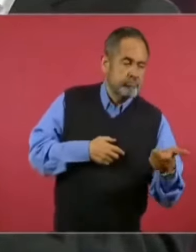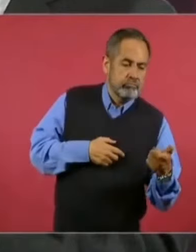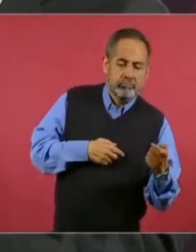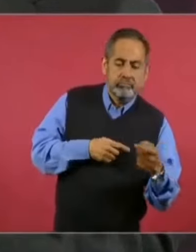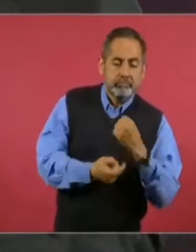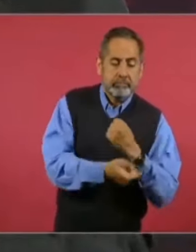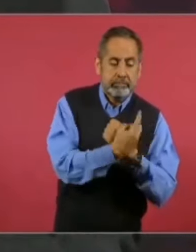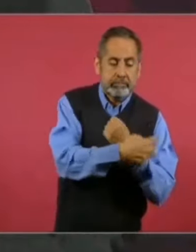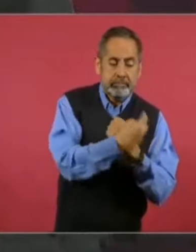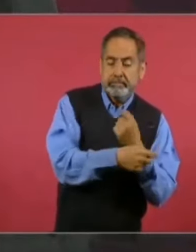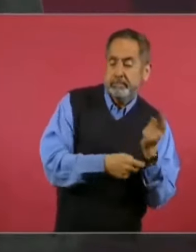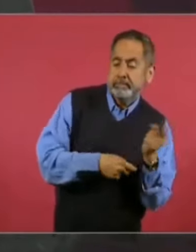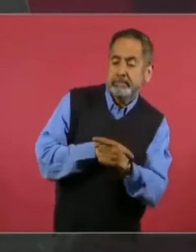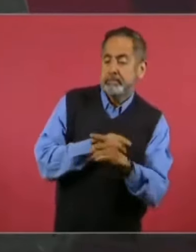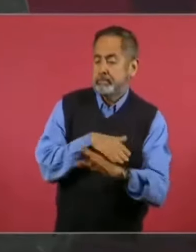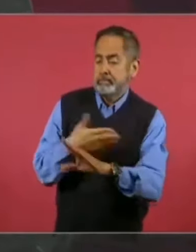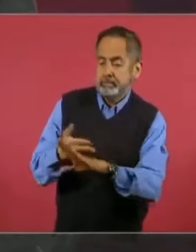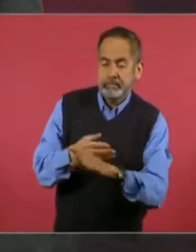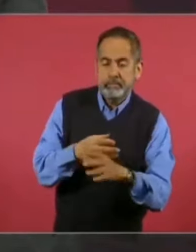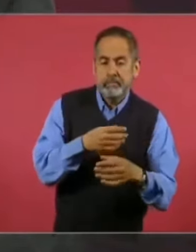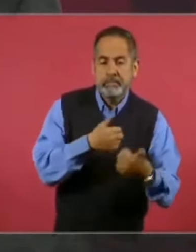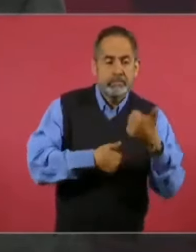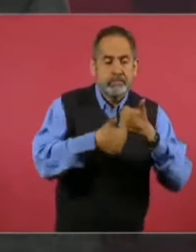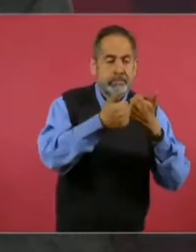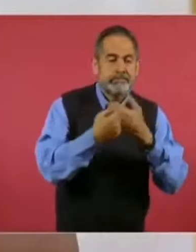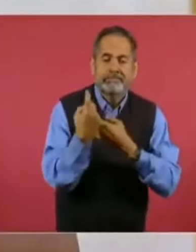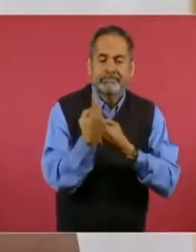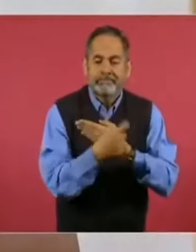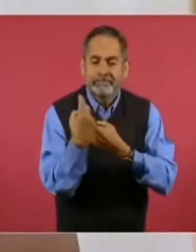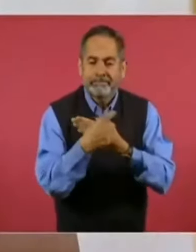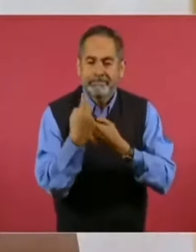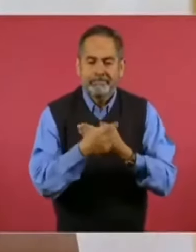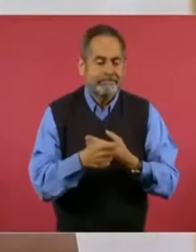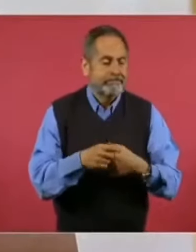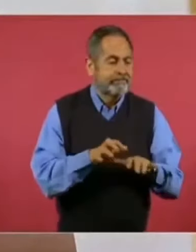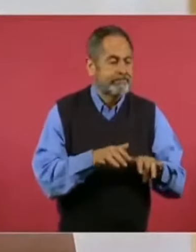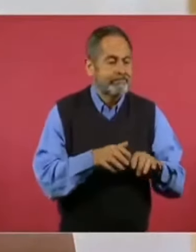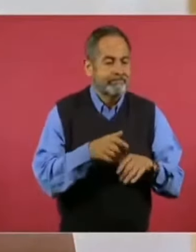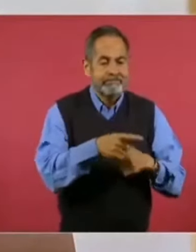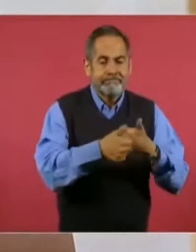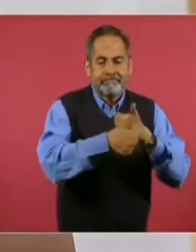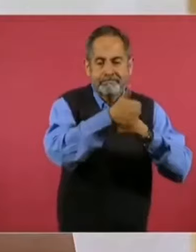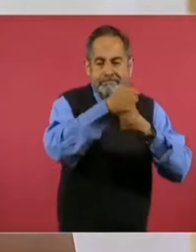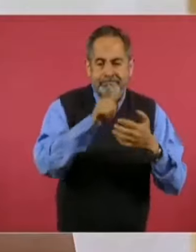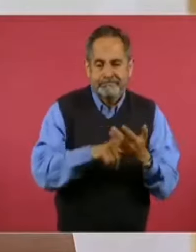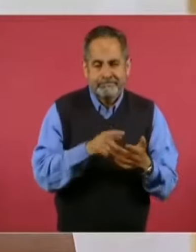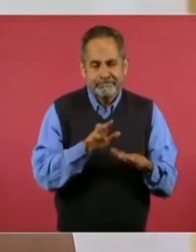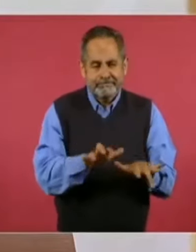hay bots, robots,